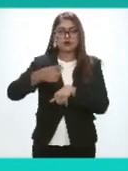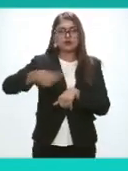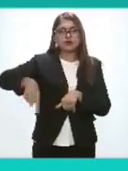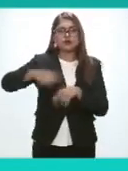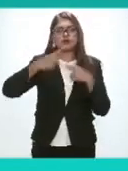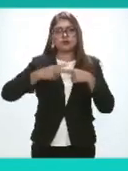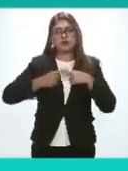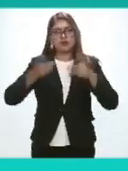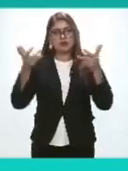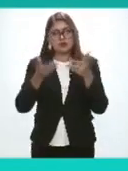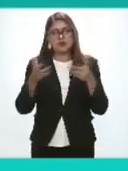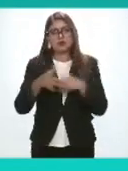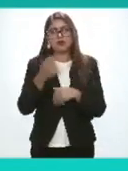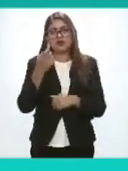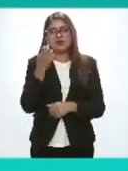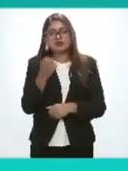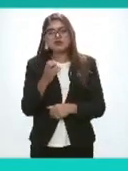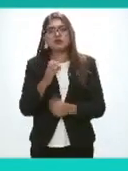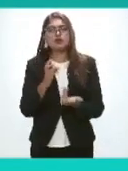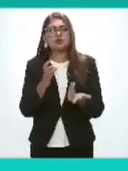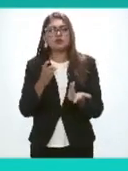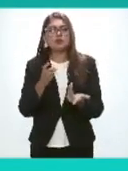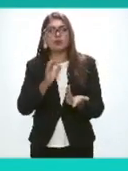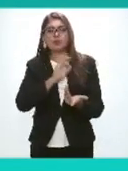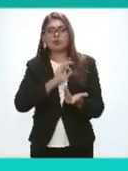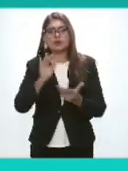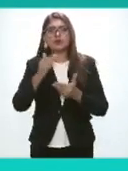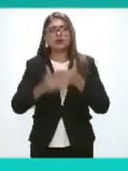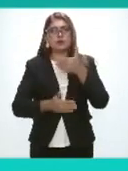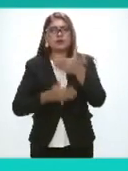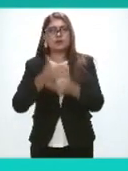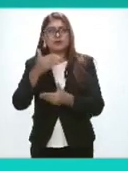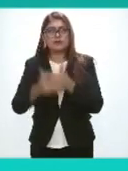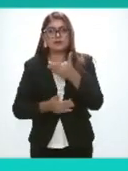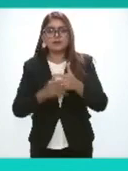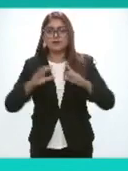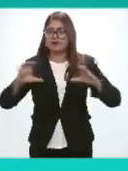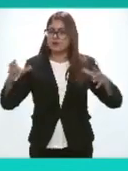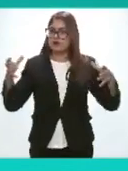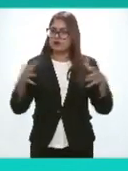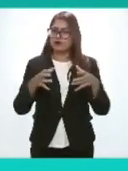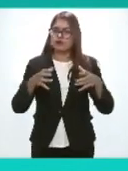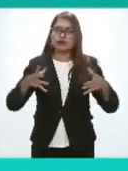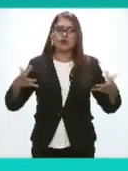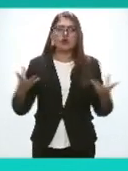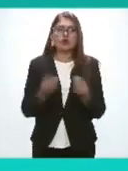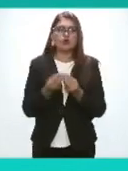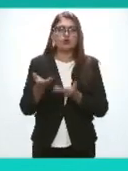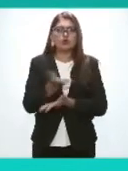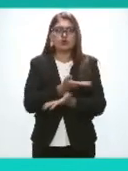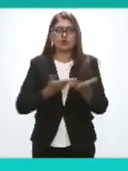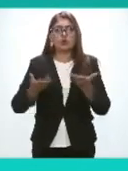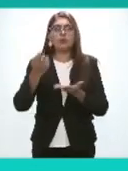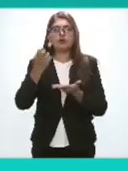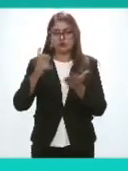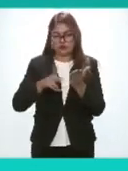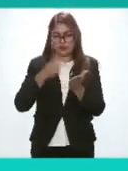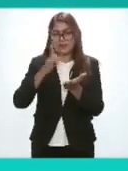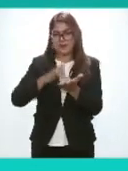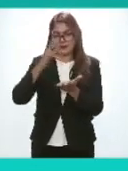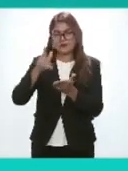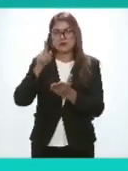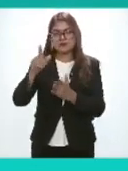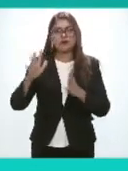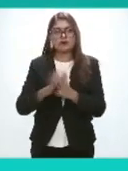ruta solamente se puede transitar y tratar en lo colectivo por lo que nuevamente le agradecemos su